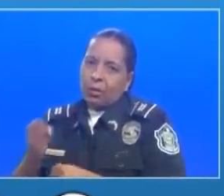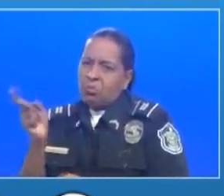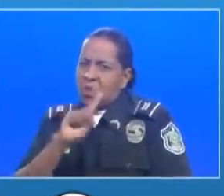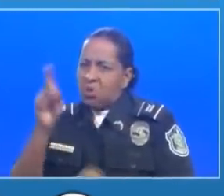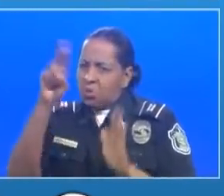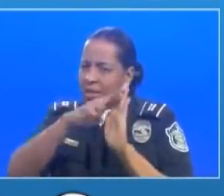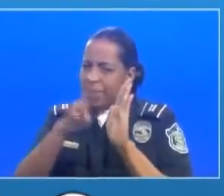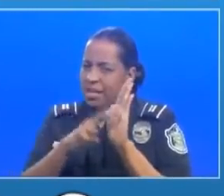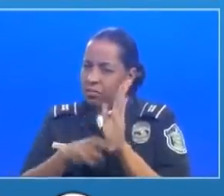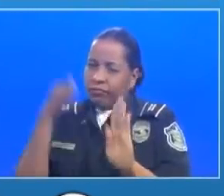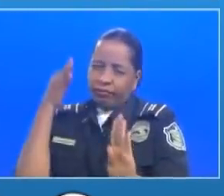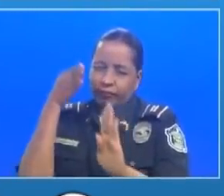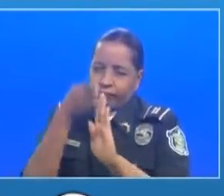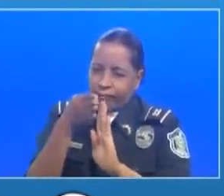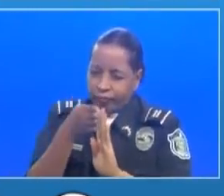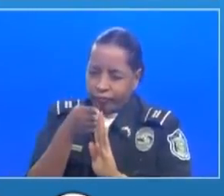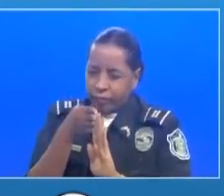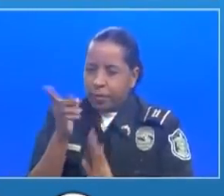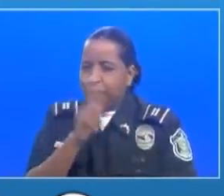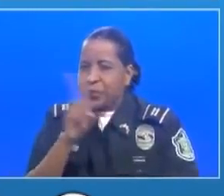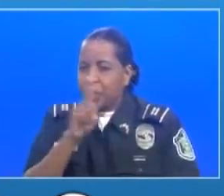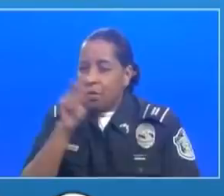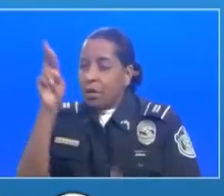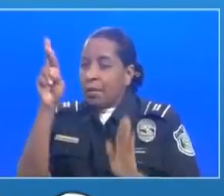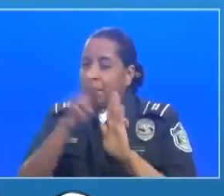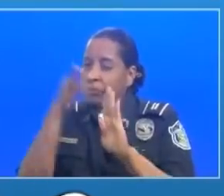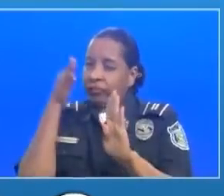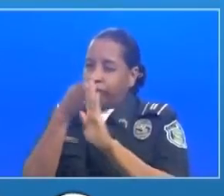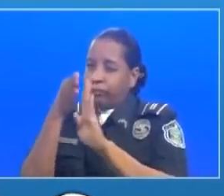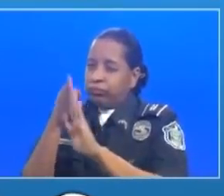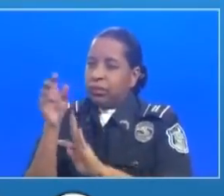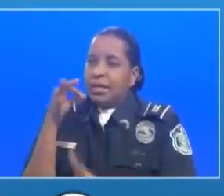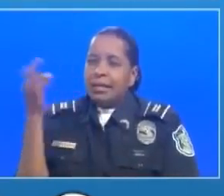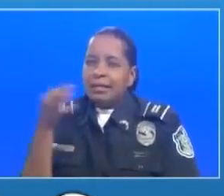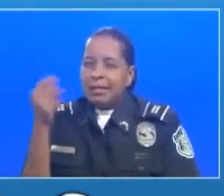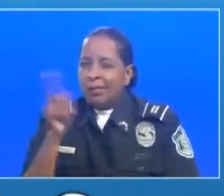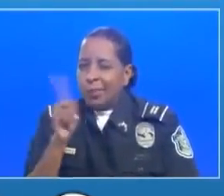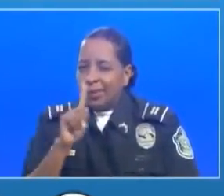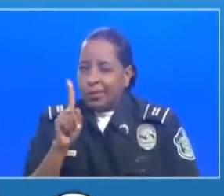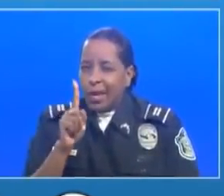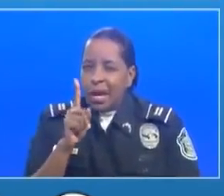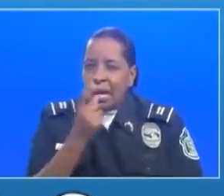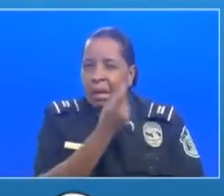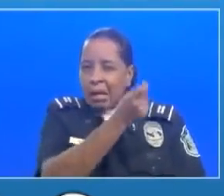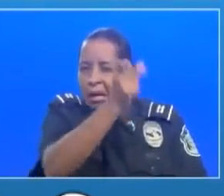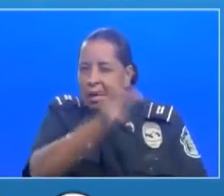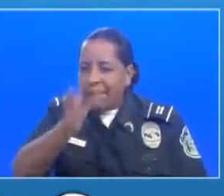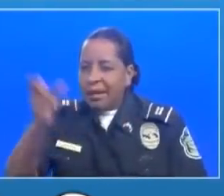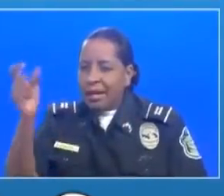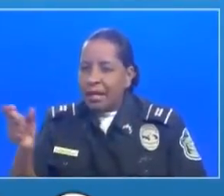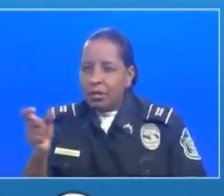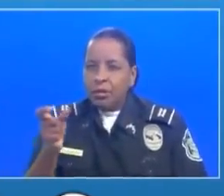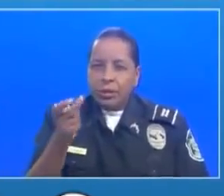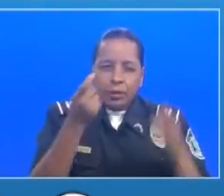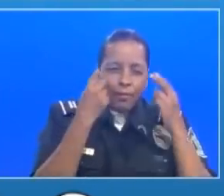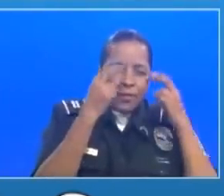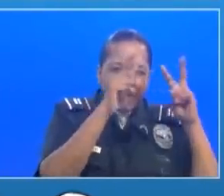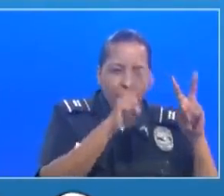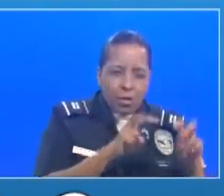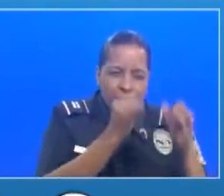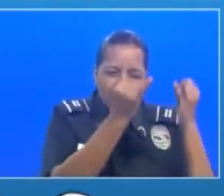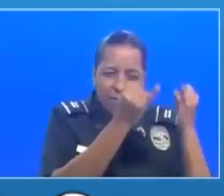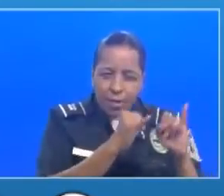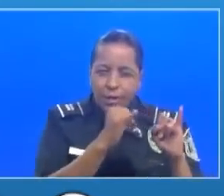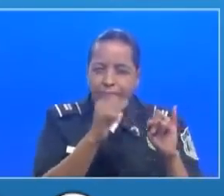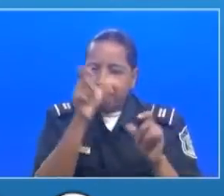tácita que sea para que se cumpla siempre y en todos los casos cada caso se valora individualmente y de